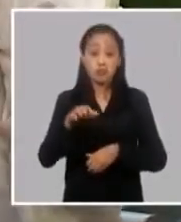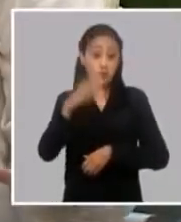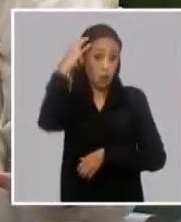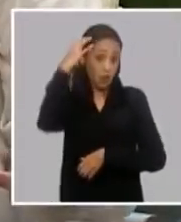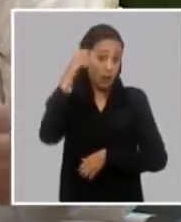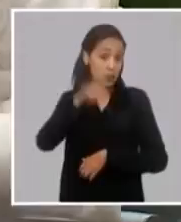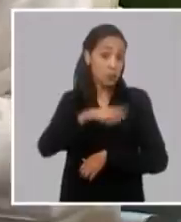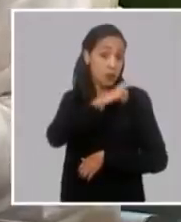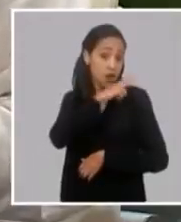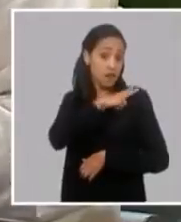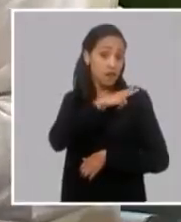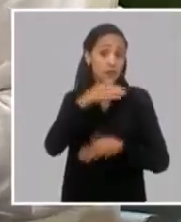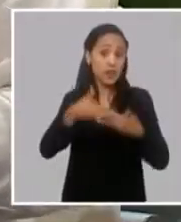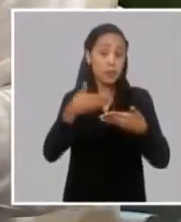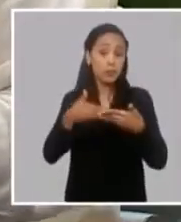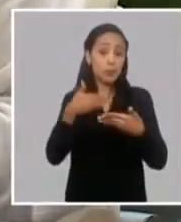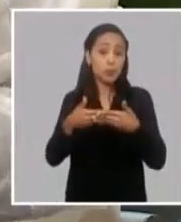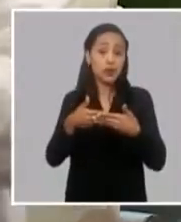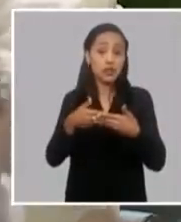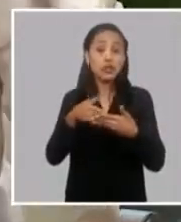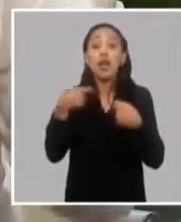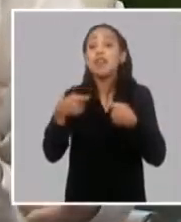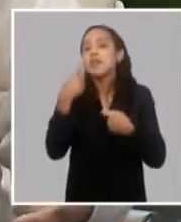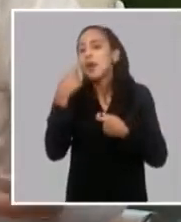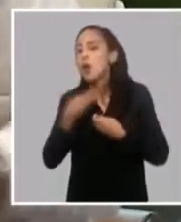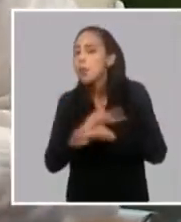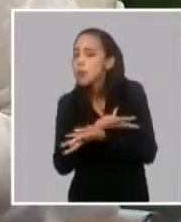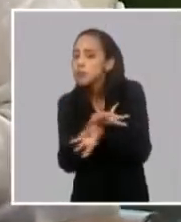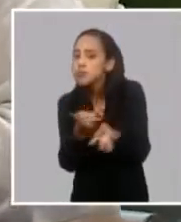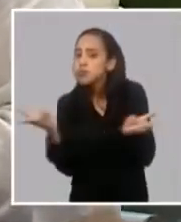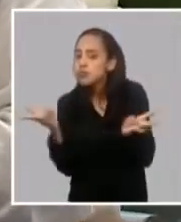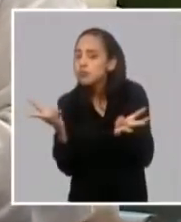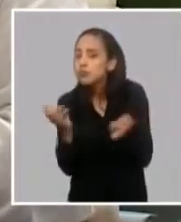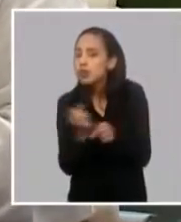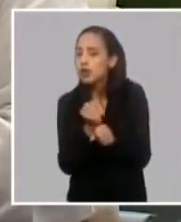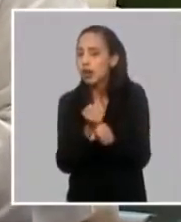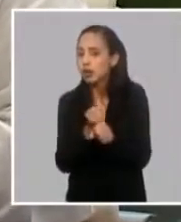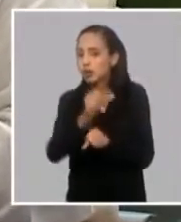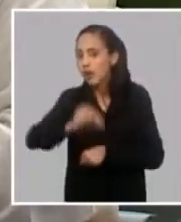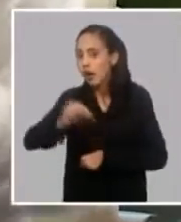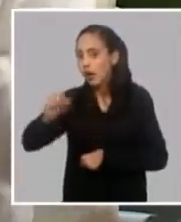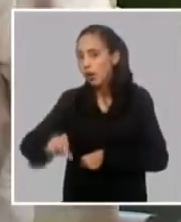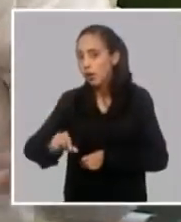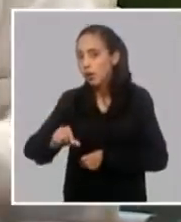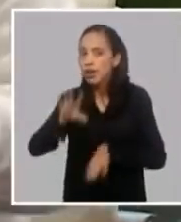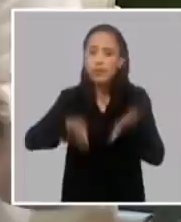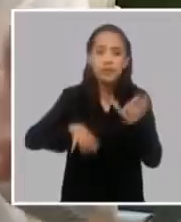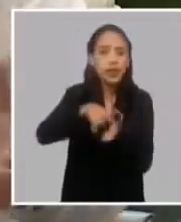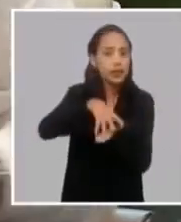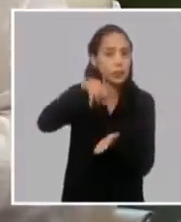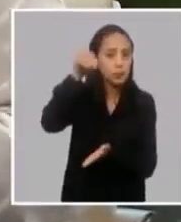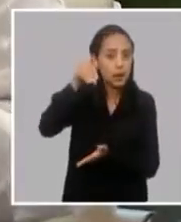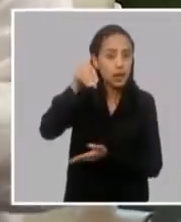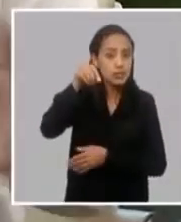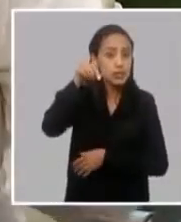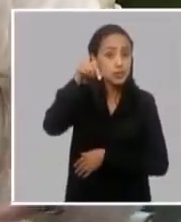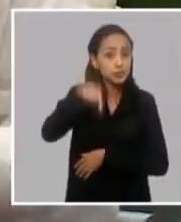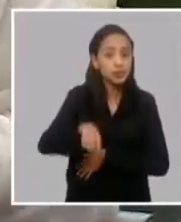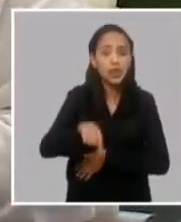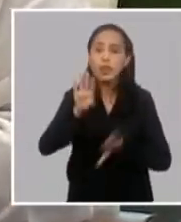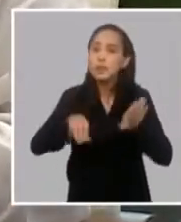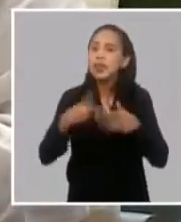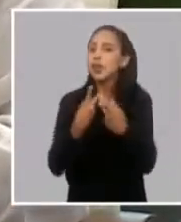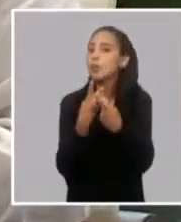entonces la autonomía de ver cómo ese fondo de salario lo distribuye en correspondencia con las diferentes plazas o actividades o